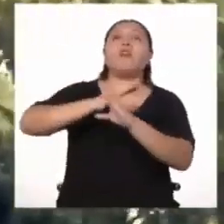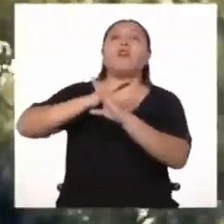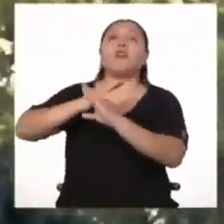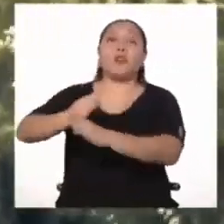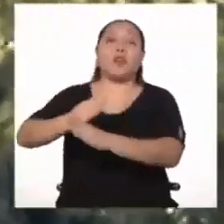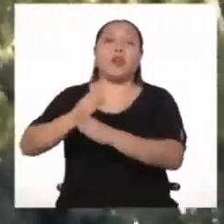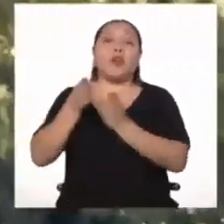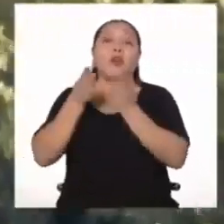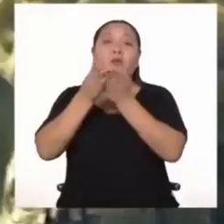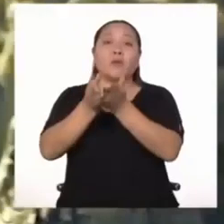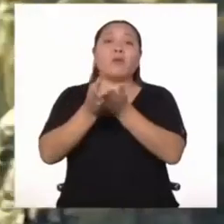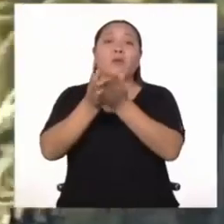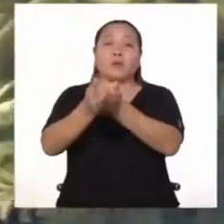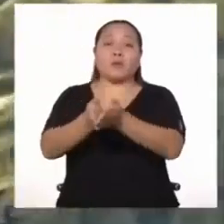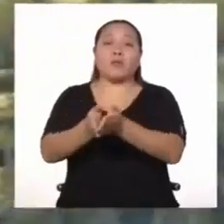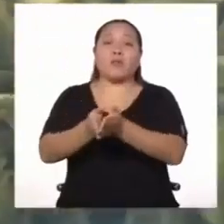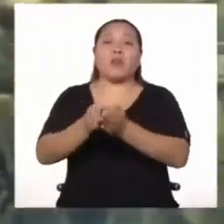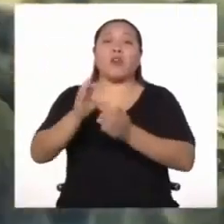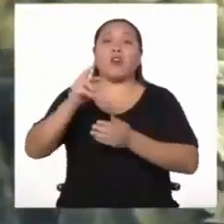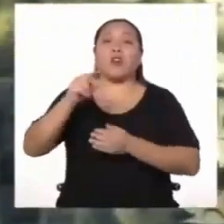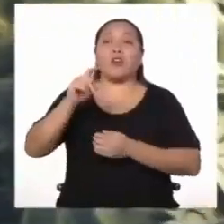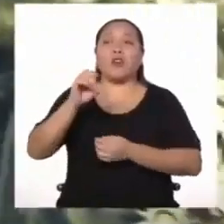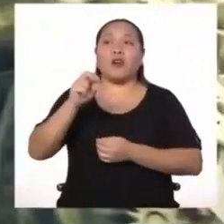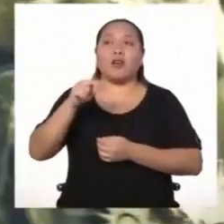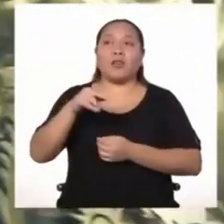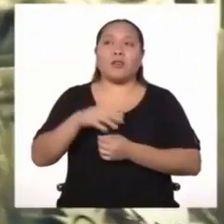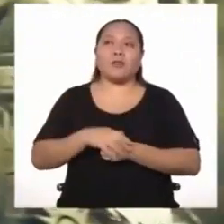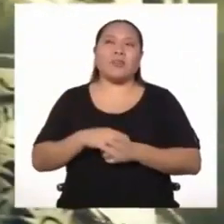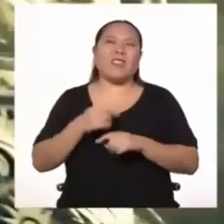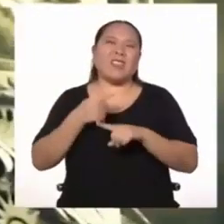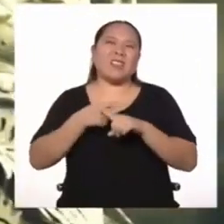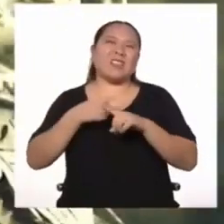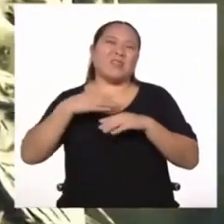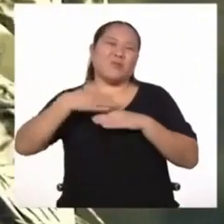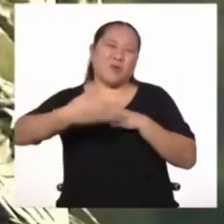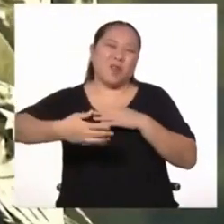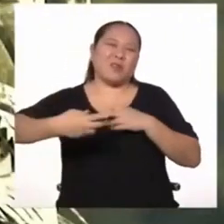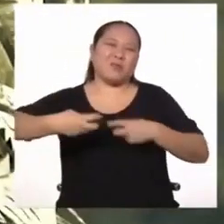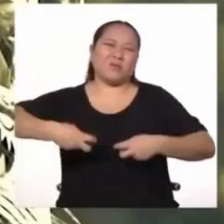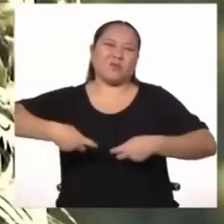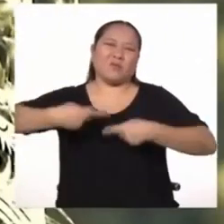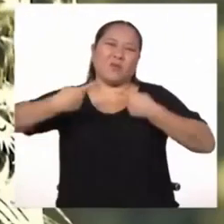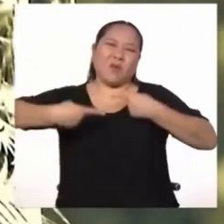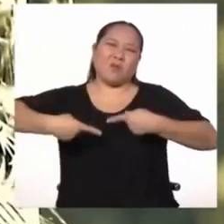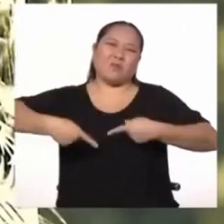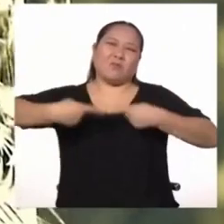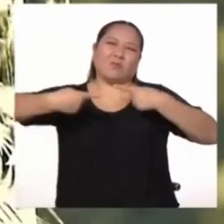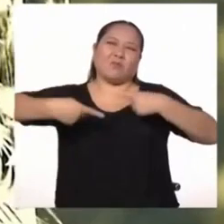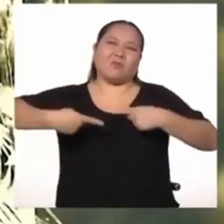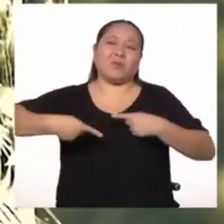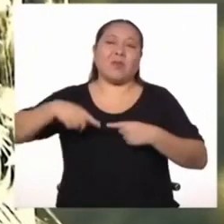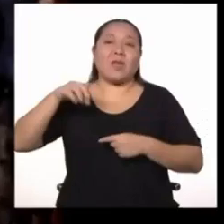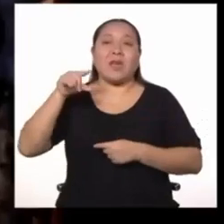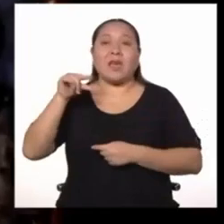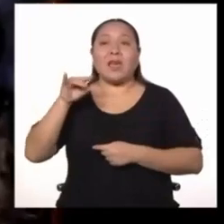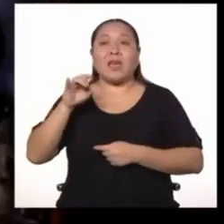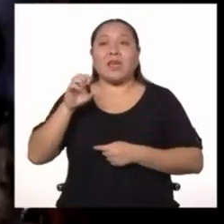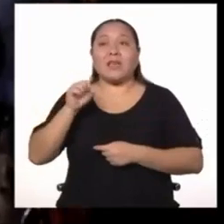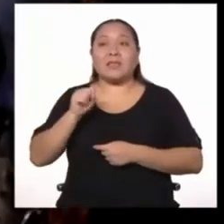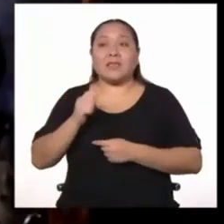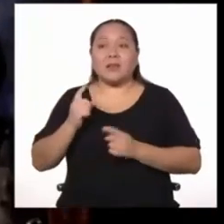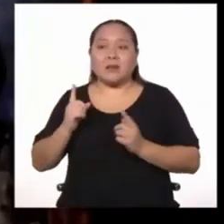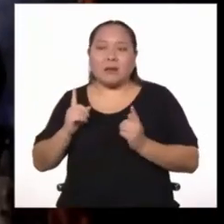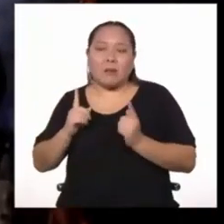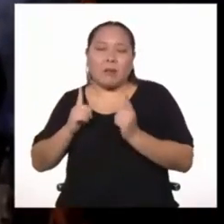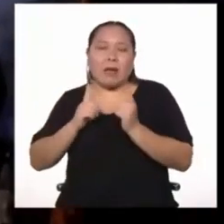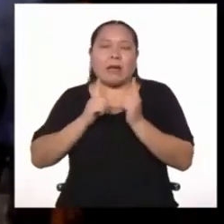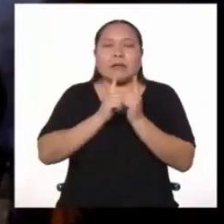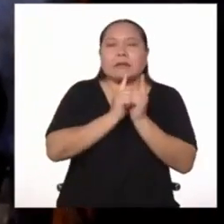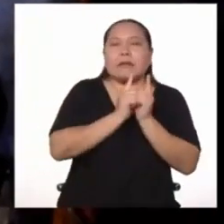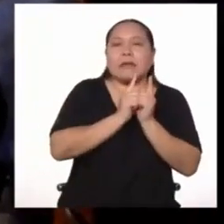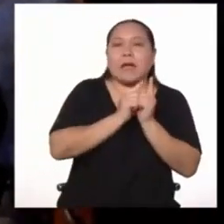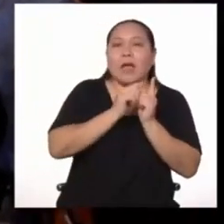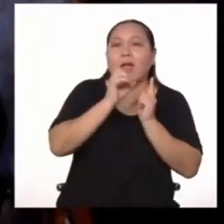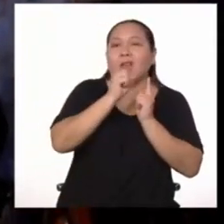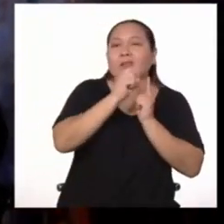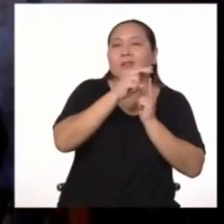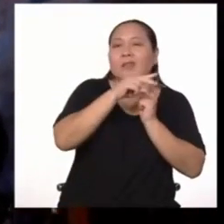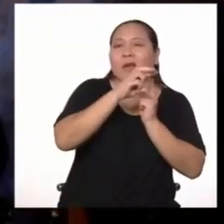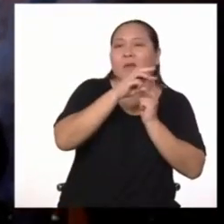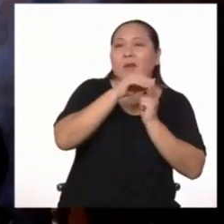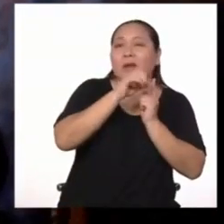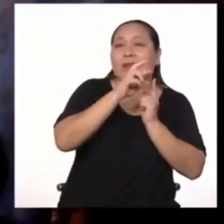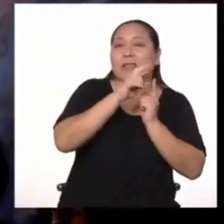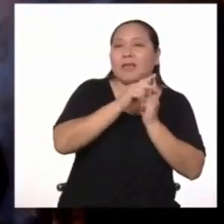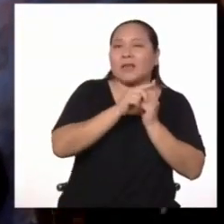con Cochrane. Luego ya empiezan los problemas, porque Guise es más cercano a San Martín en el sentido de cómo conciben que se deben